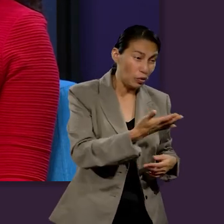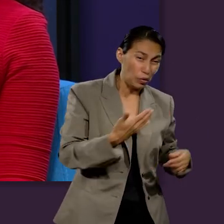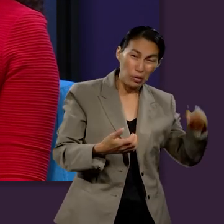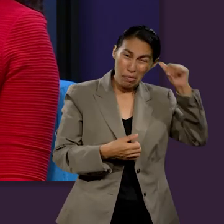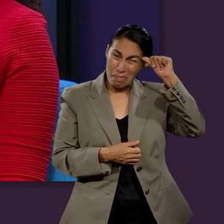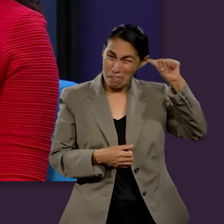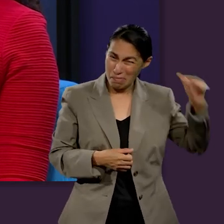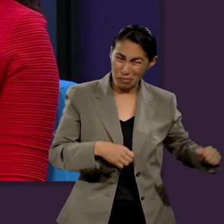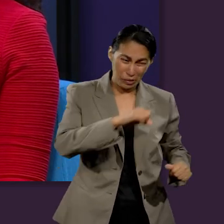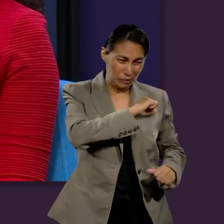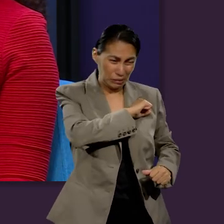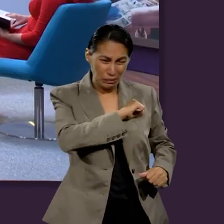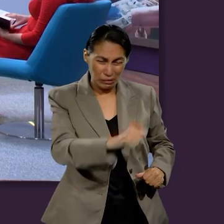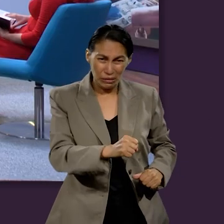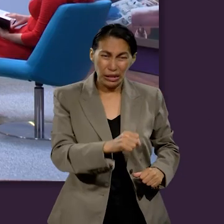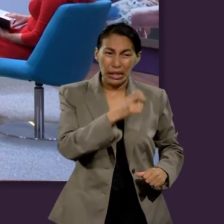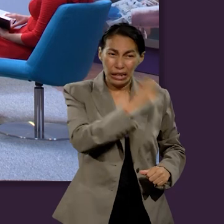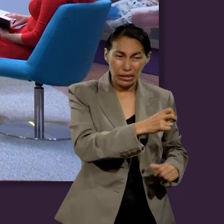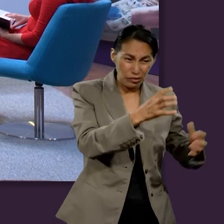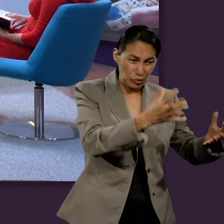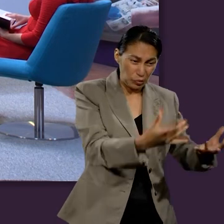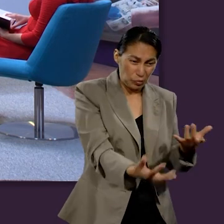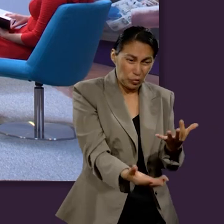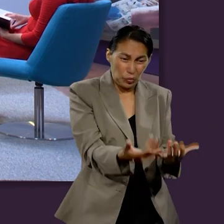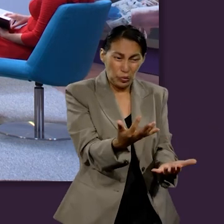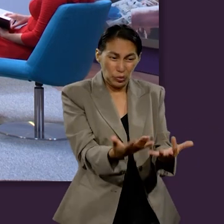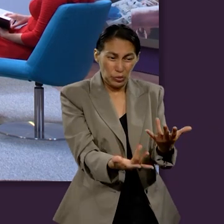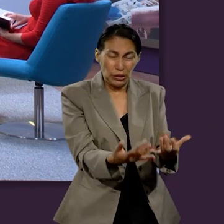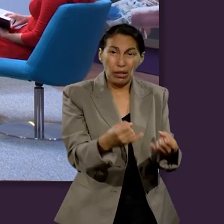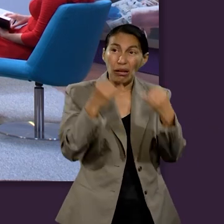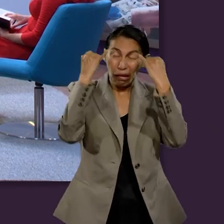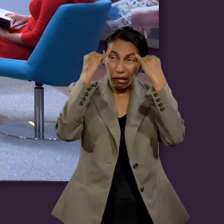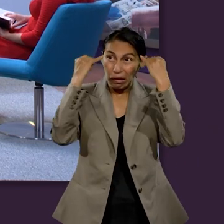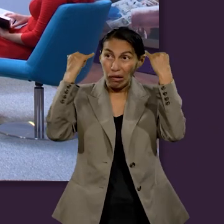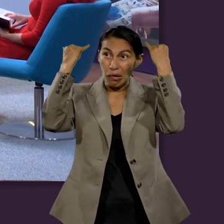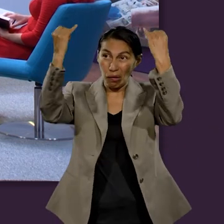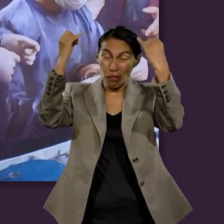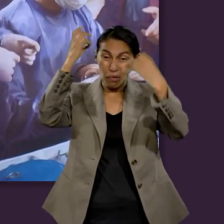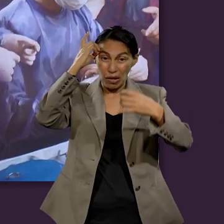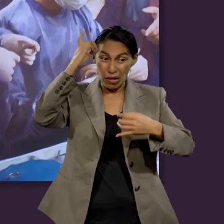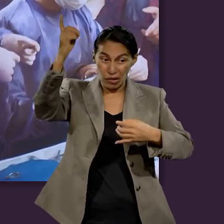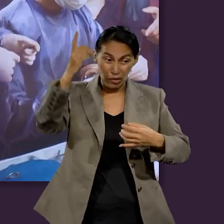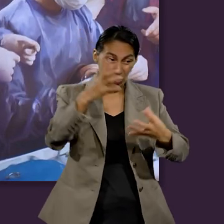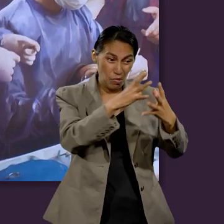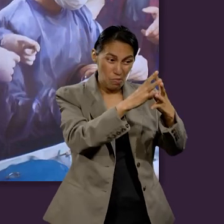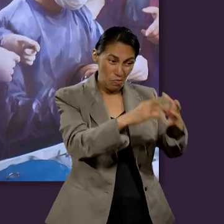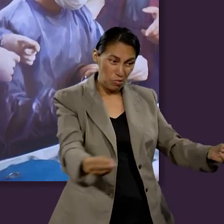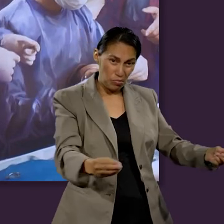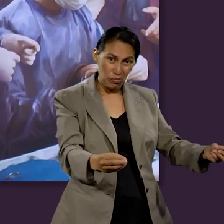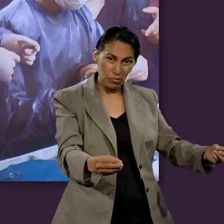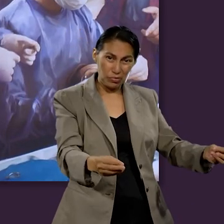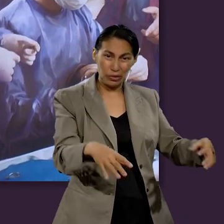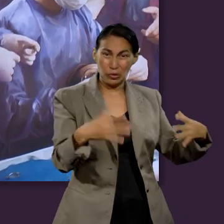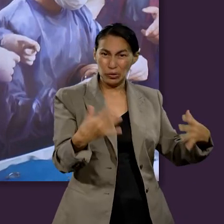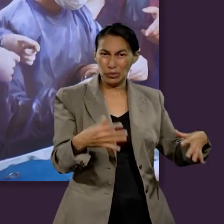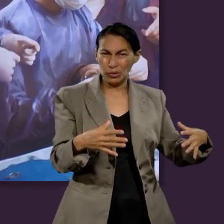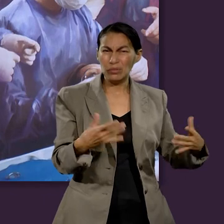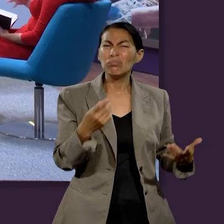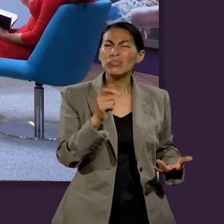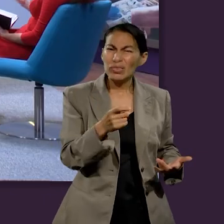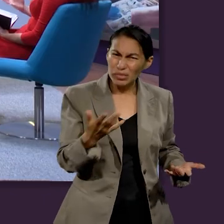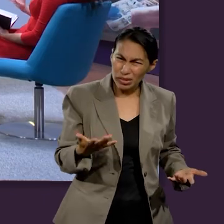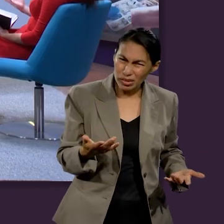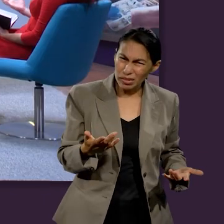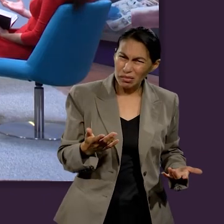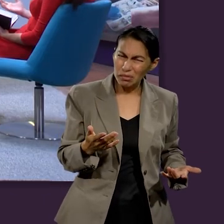maldad serán estopa. Aquel día vendrá, los abrazará, ha dicho Jehová de los ejércitos, y no les dejará ni raíz ni rama.